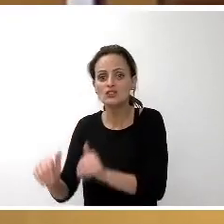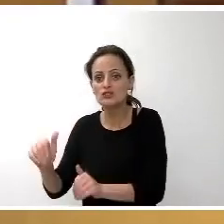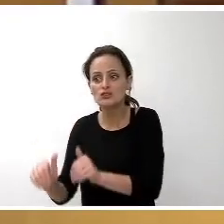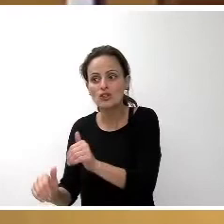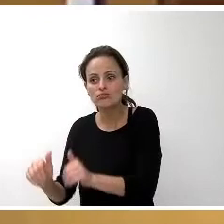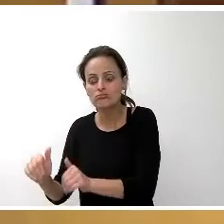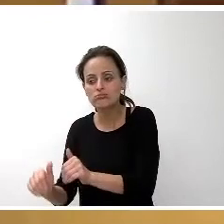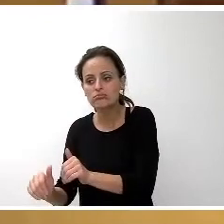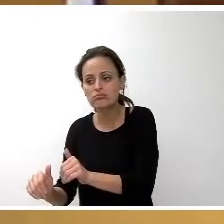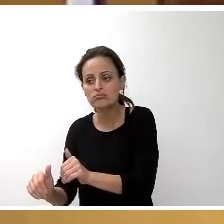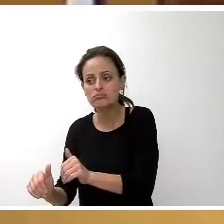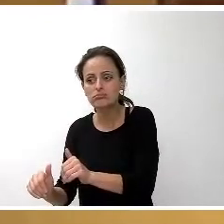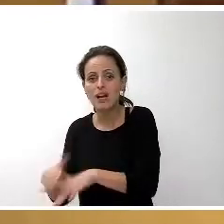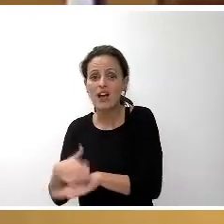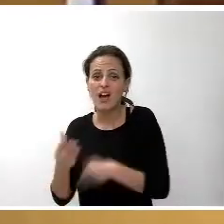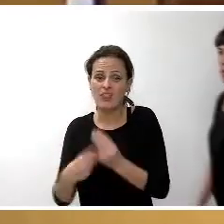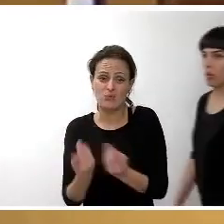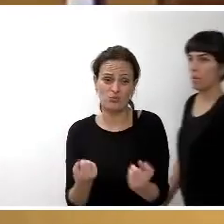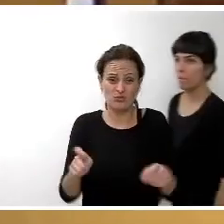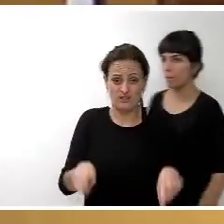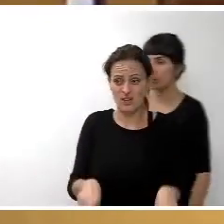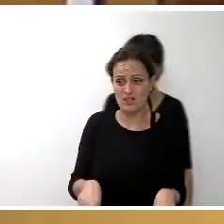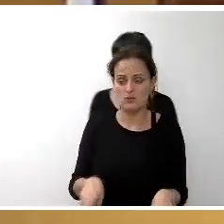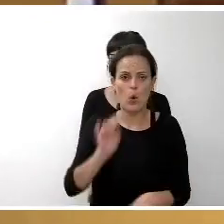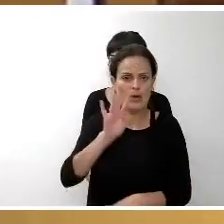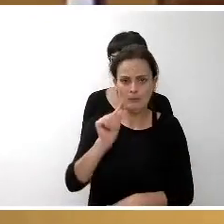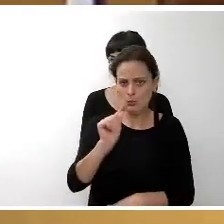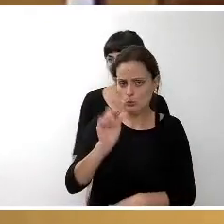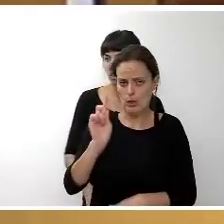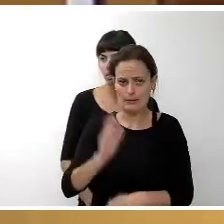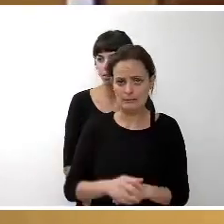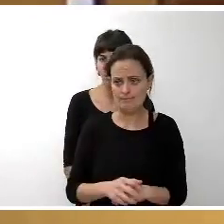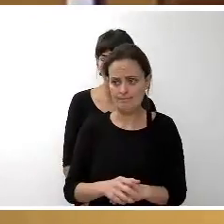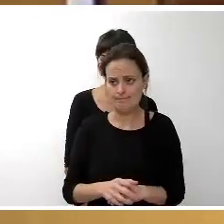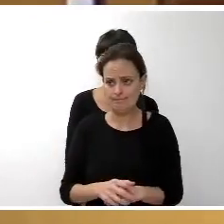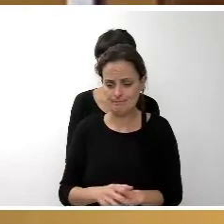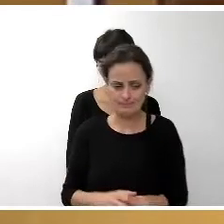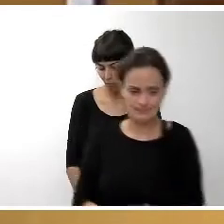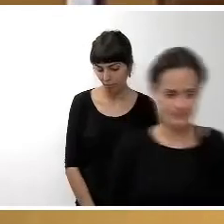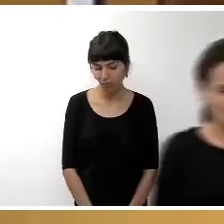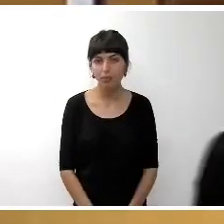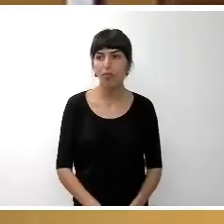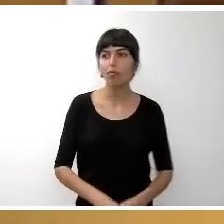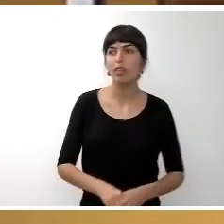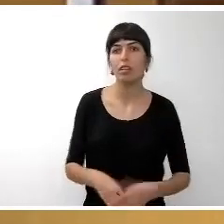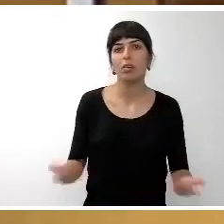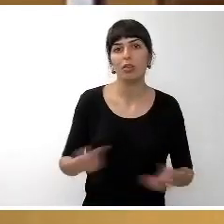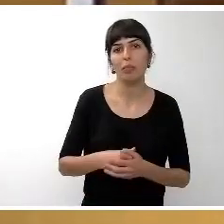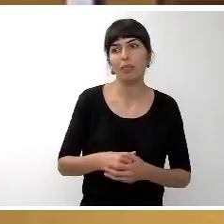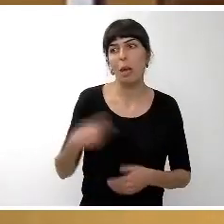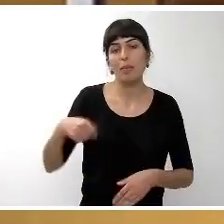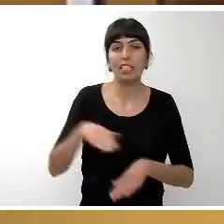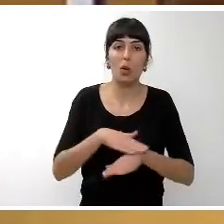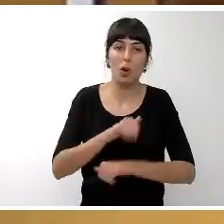director insular hacemos una recesación un receso pero serán 15 minutos aproximadamente para que pueda ir a presidencia del gobierno proceder a la firma